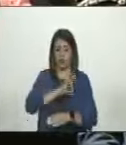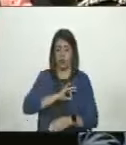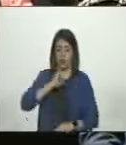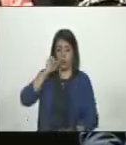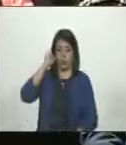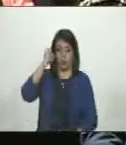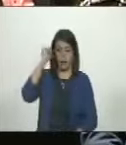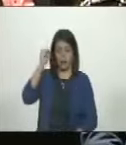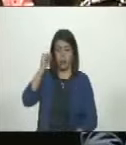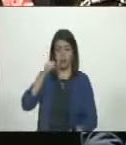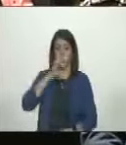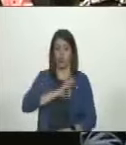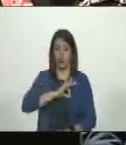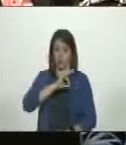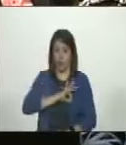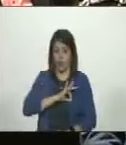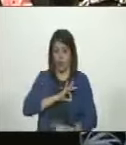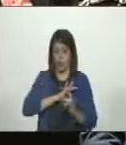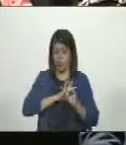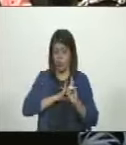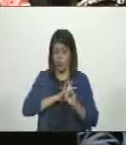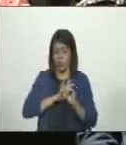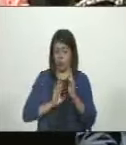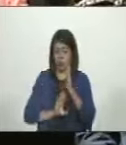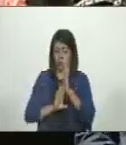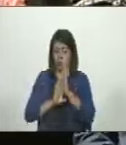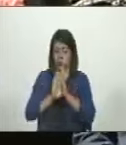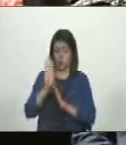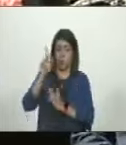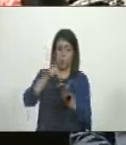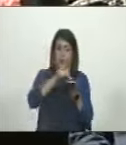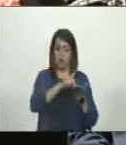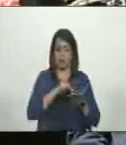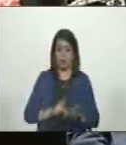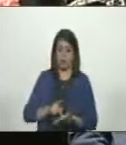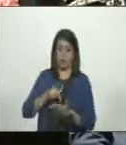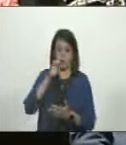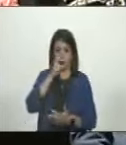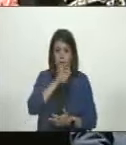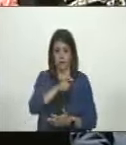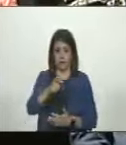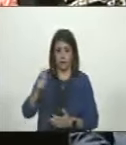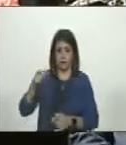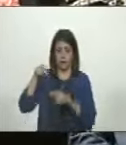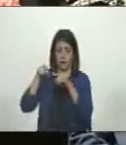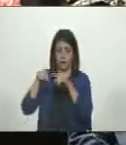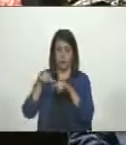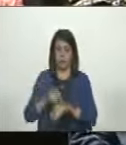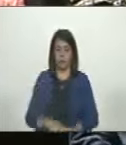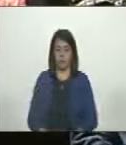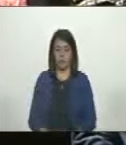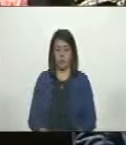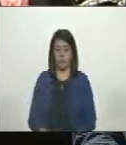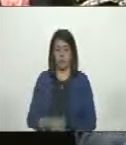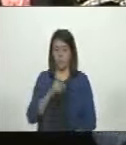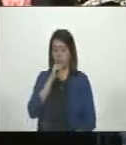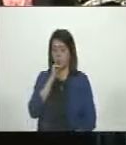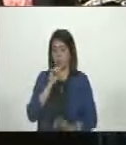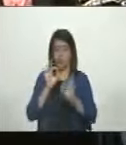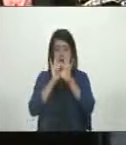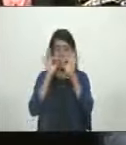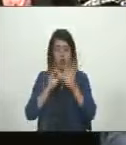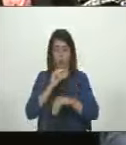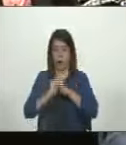no solamente el tema social sino la creciente participación de nuestro pueblo. No hay forma de